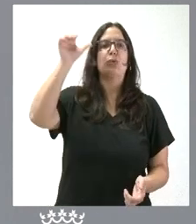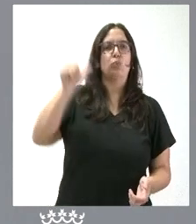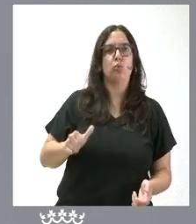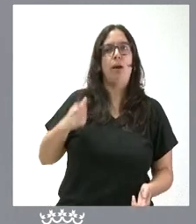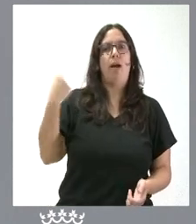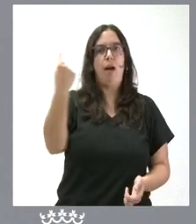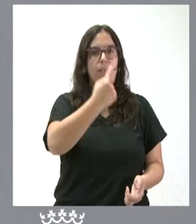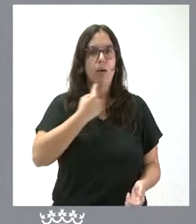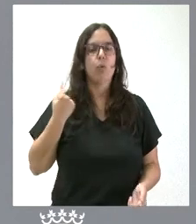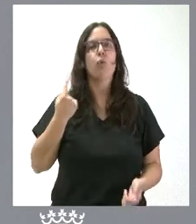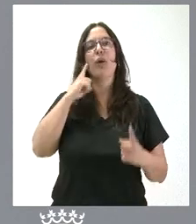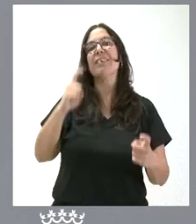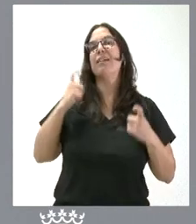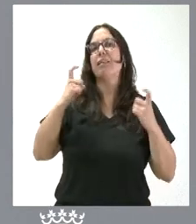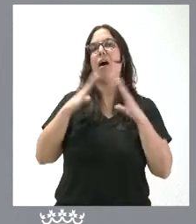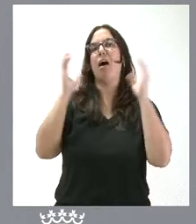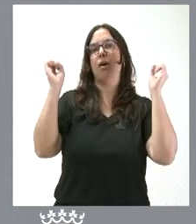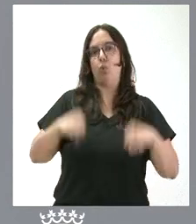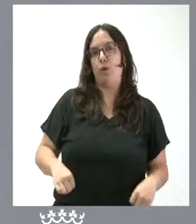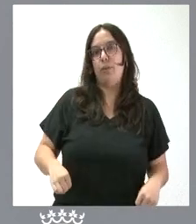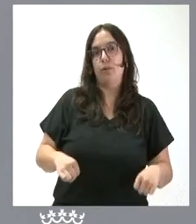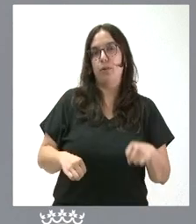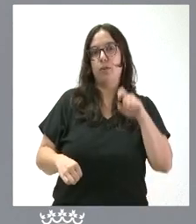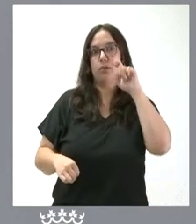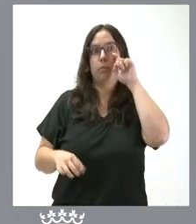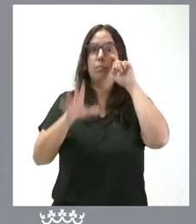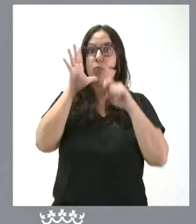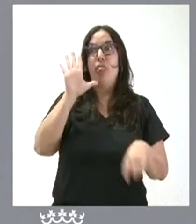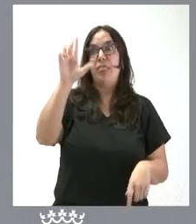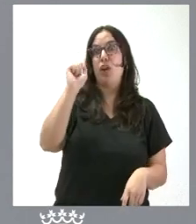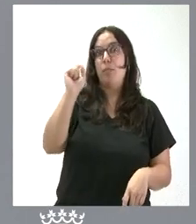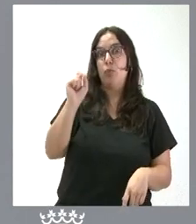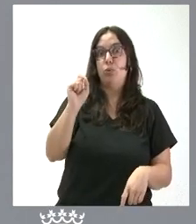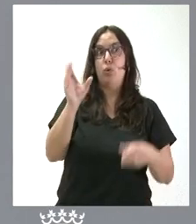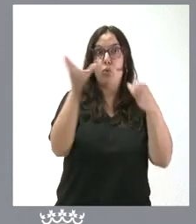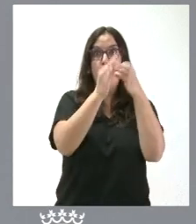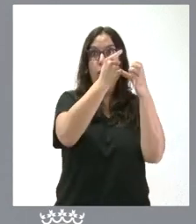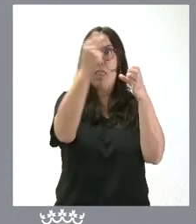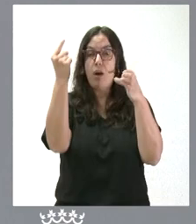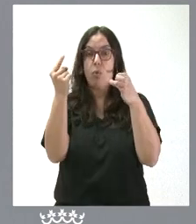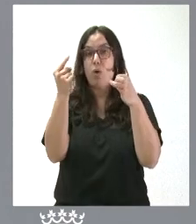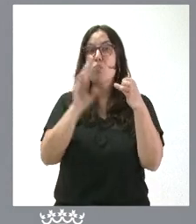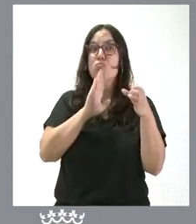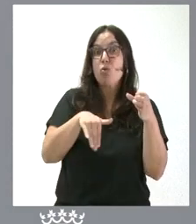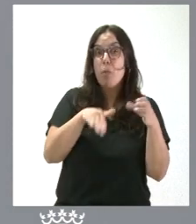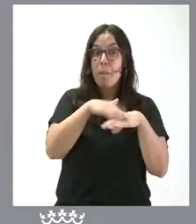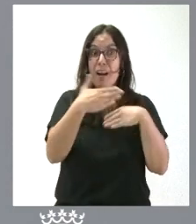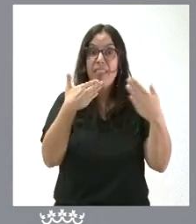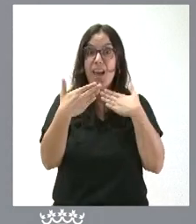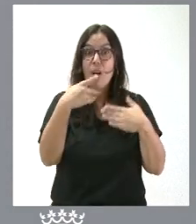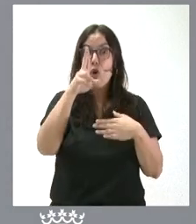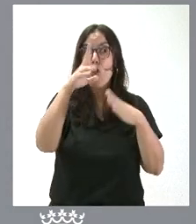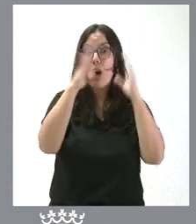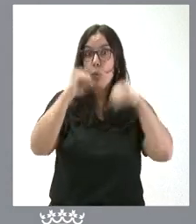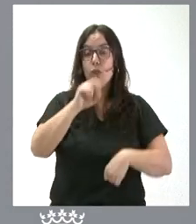también es bueno intentar llegar a acuerdos. Es que cinco minutos entre los grupos es la fórmula más adecuada para alcanzar un